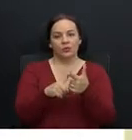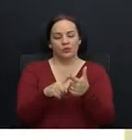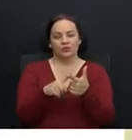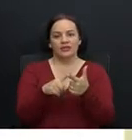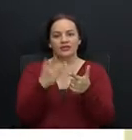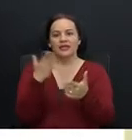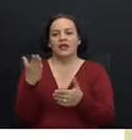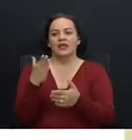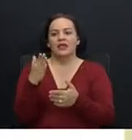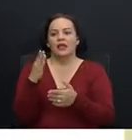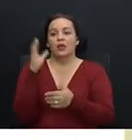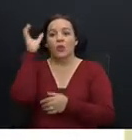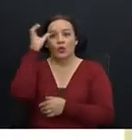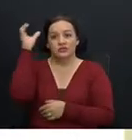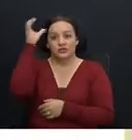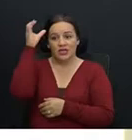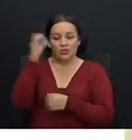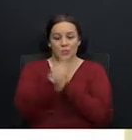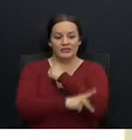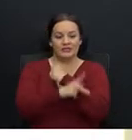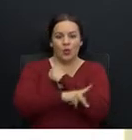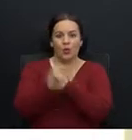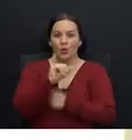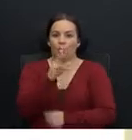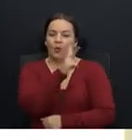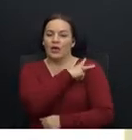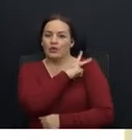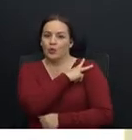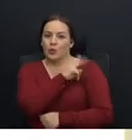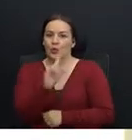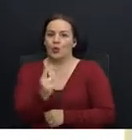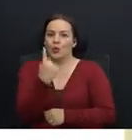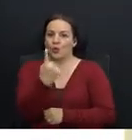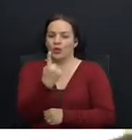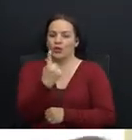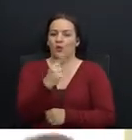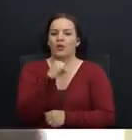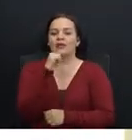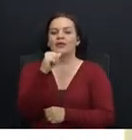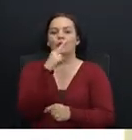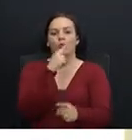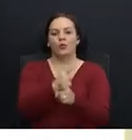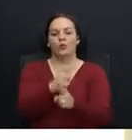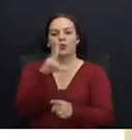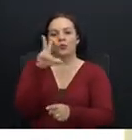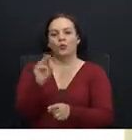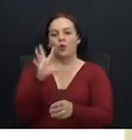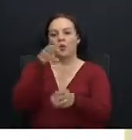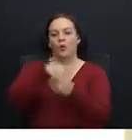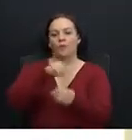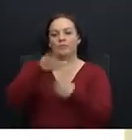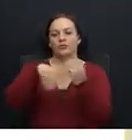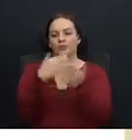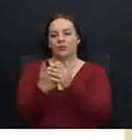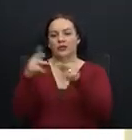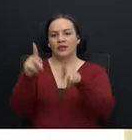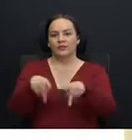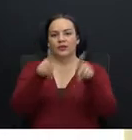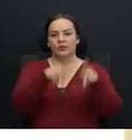concepto de Estado como patrono único es incorrecto porque no comprende a todas las personas